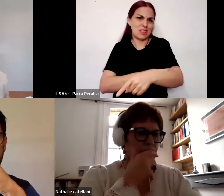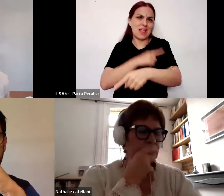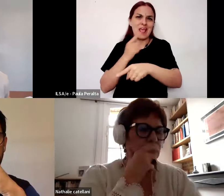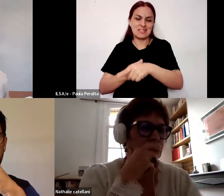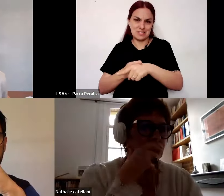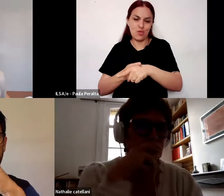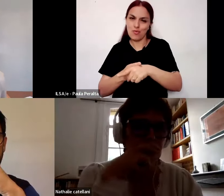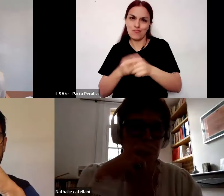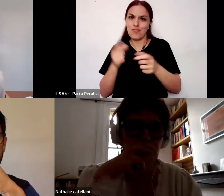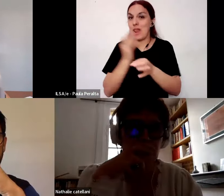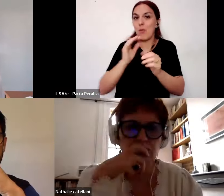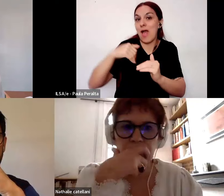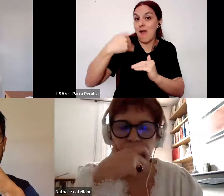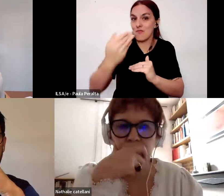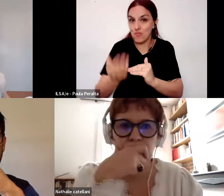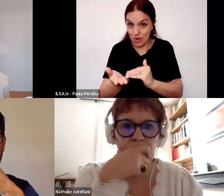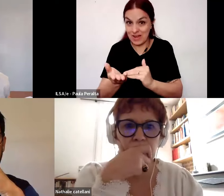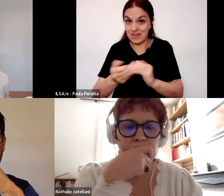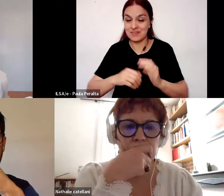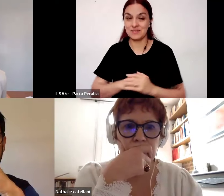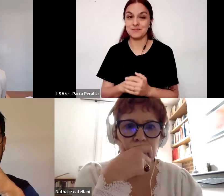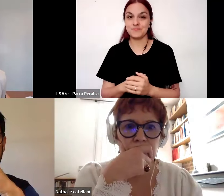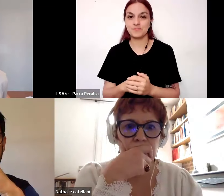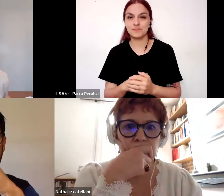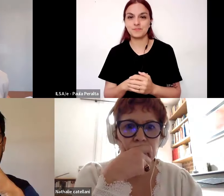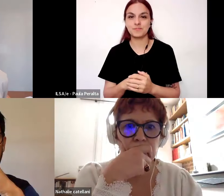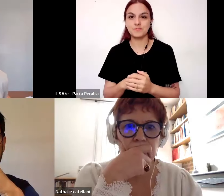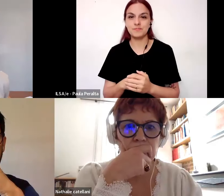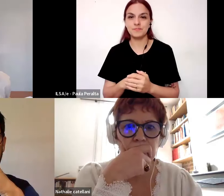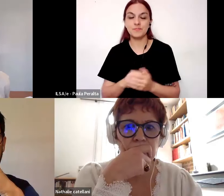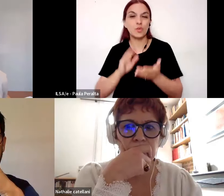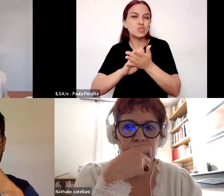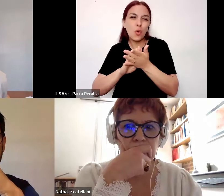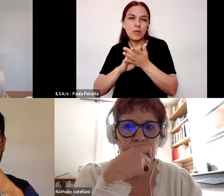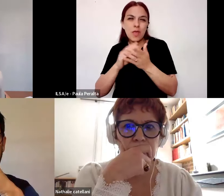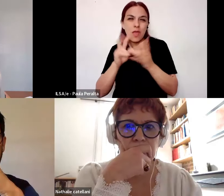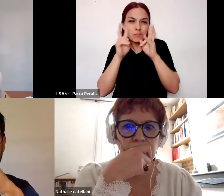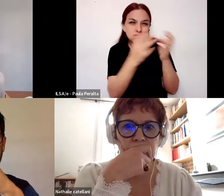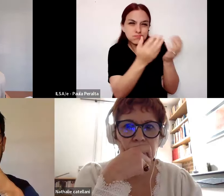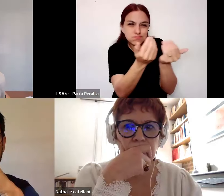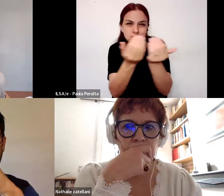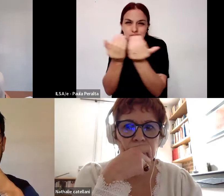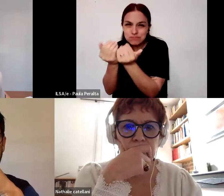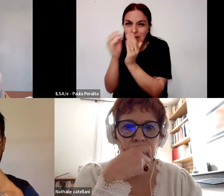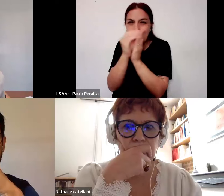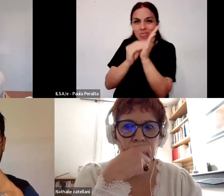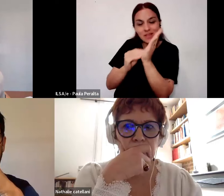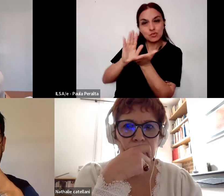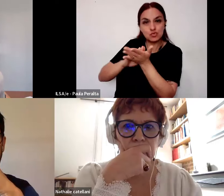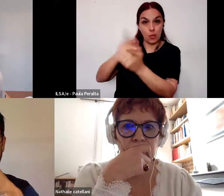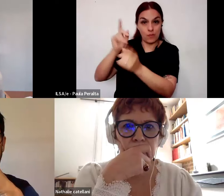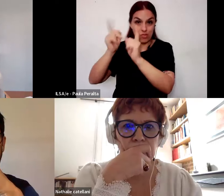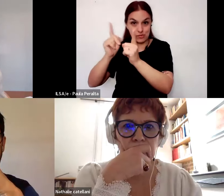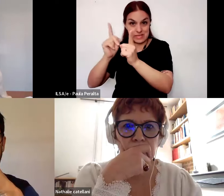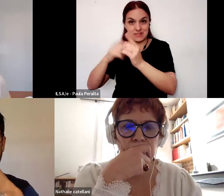extraescolar ¿no? por decirlo de alguna forma de indagación de investigación de los docentes desde los